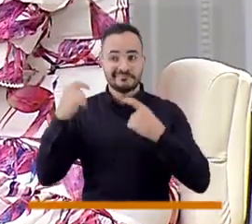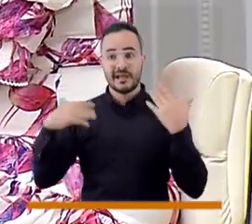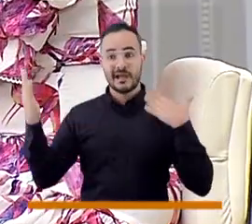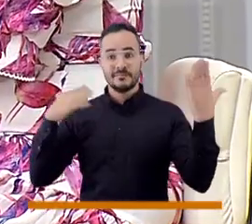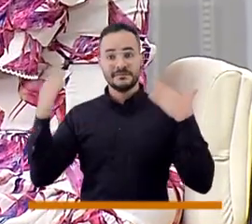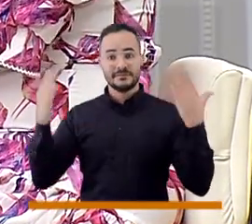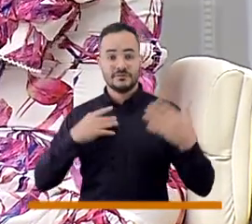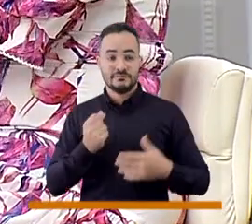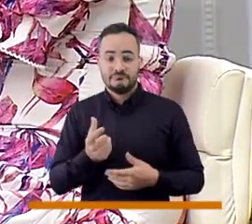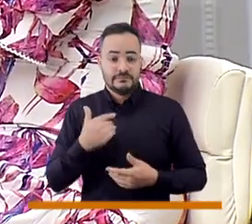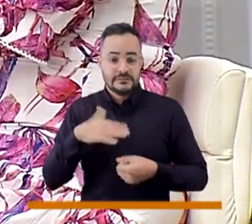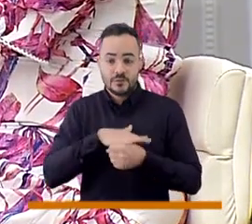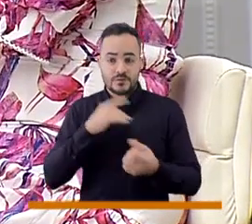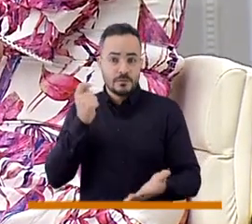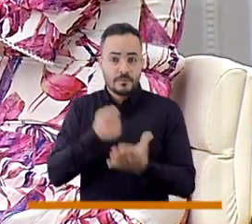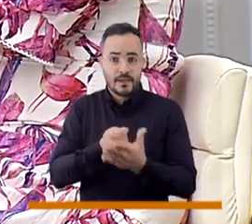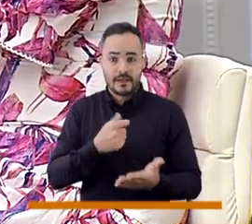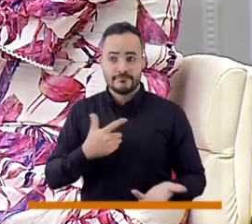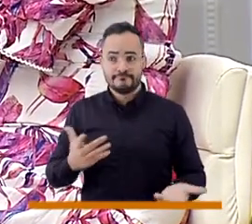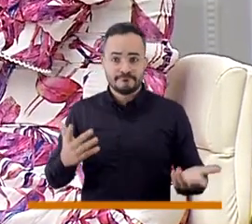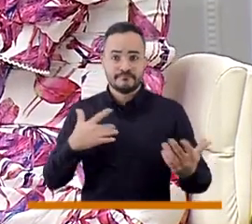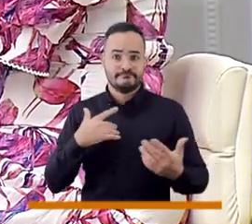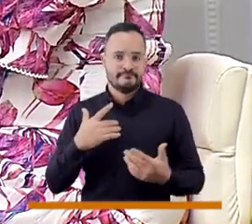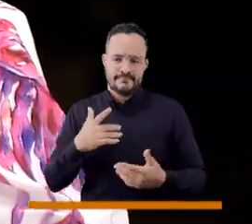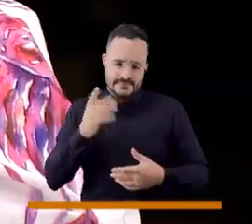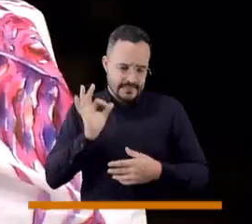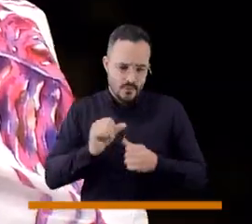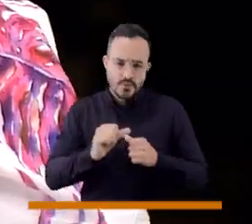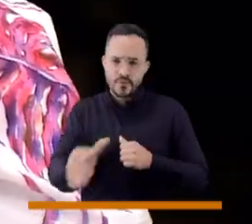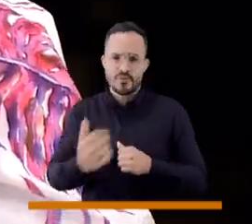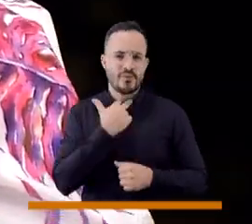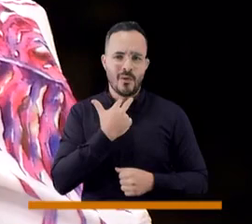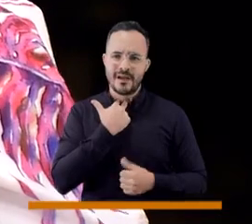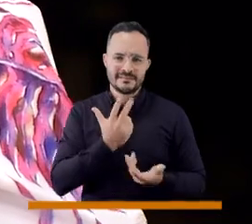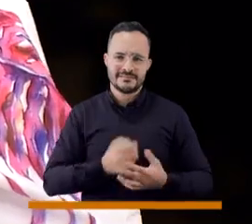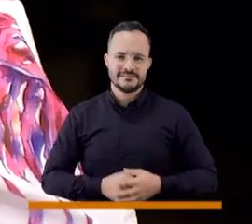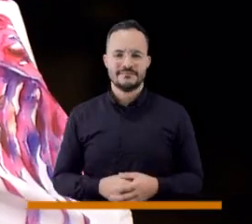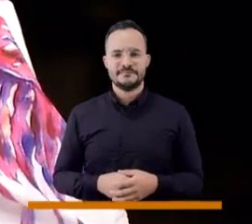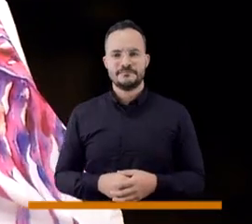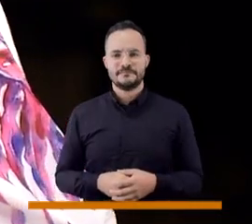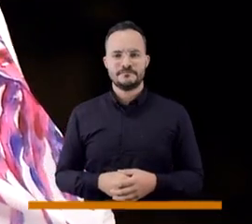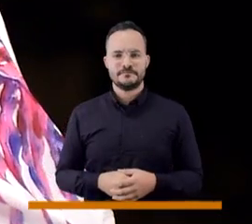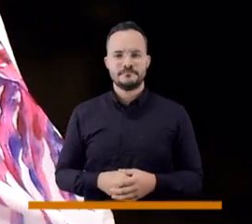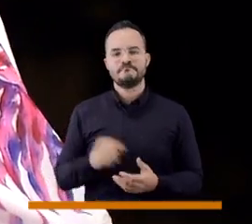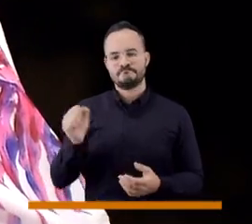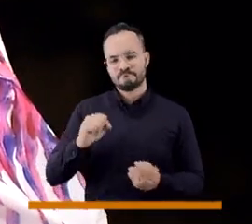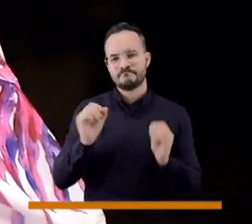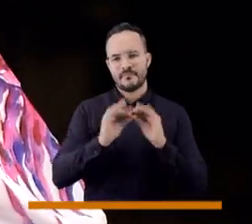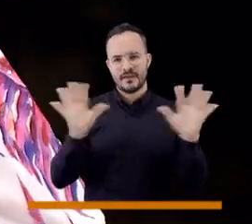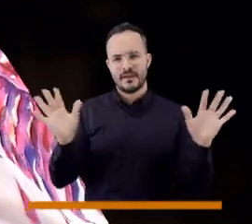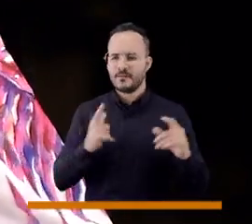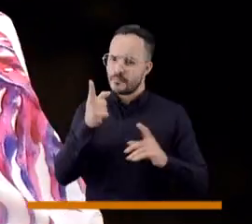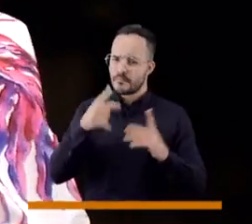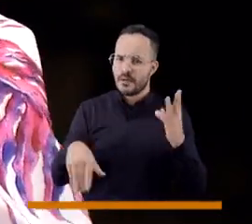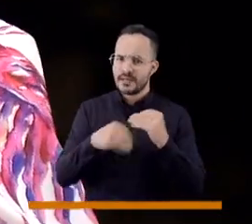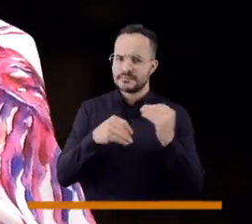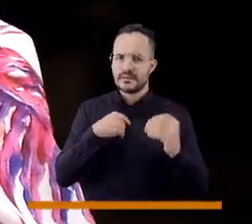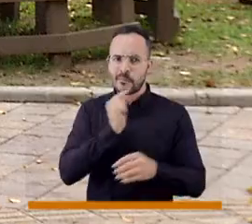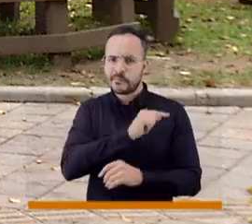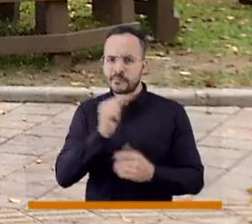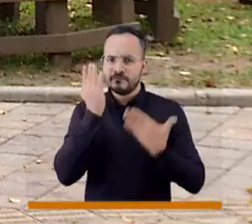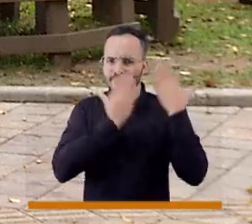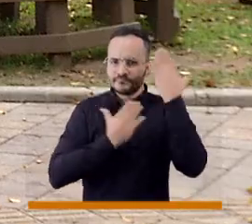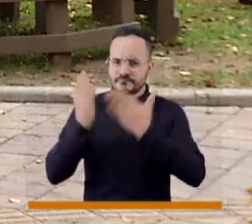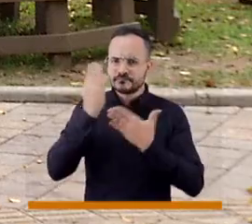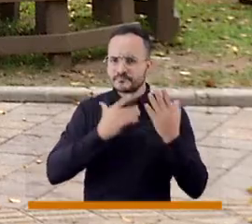formas, cuando eres un campesino que tiene problemas para pagar, así sea por cuotas, no te va a alcanzar. Claro. Y también hay que